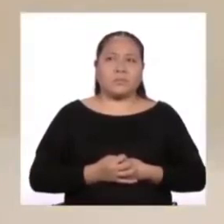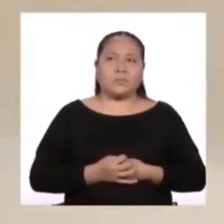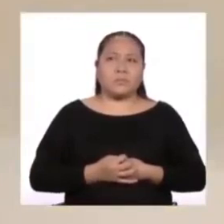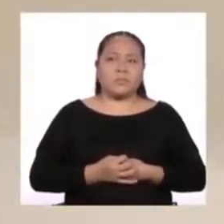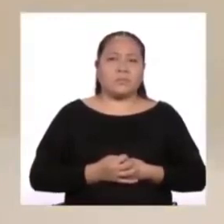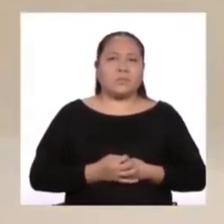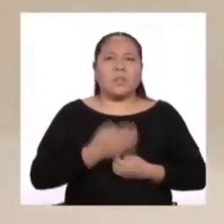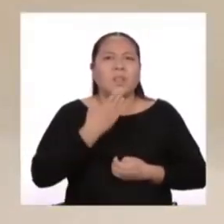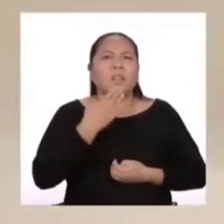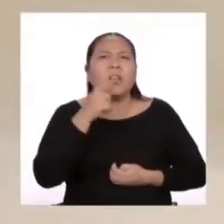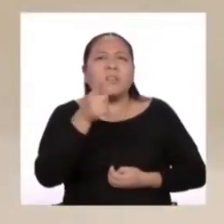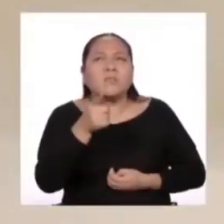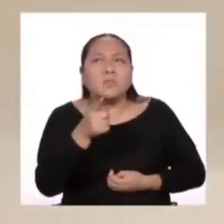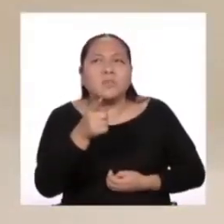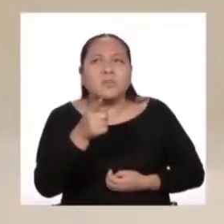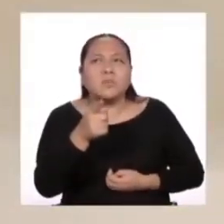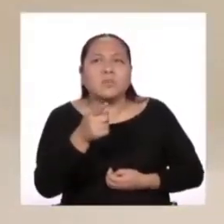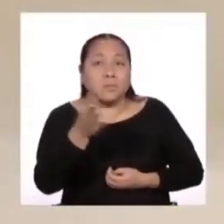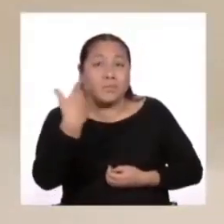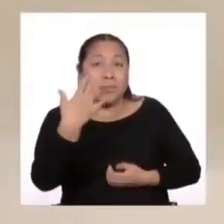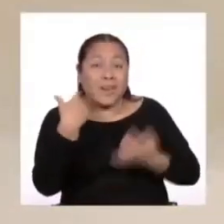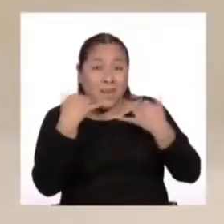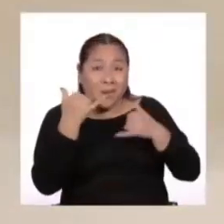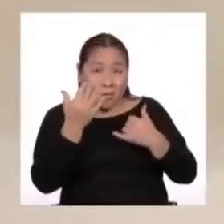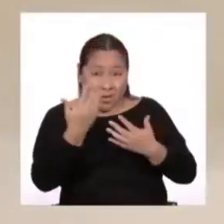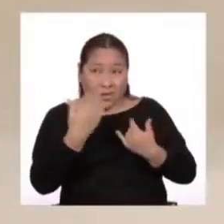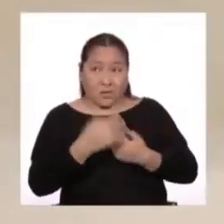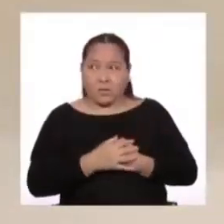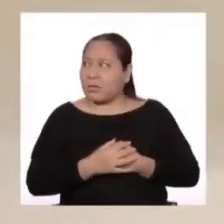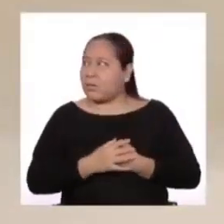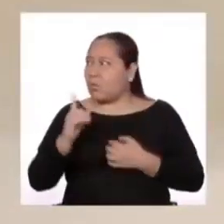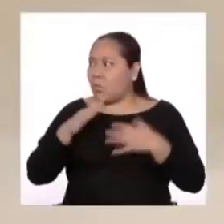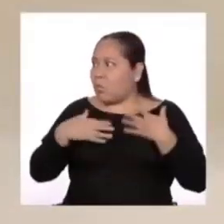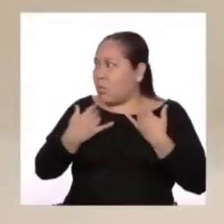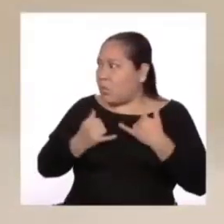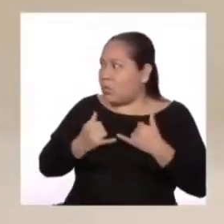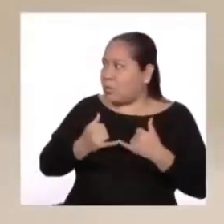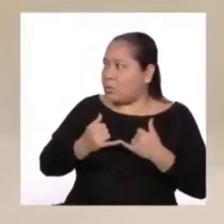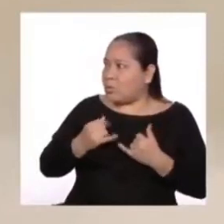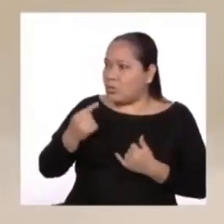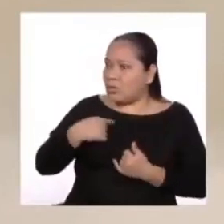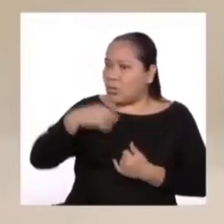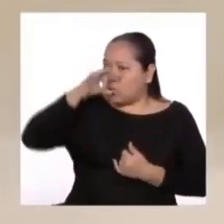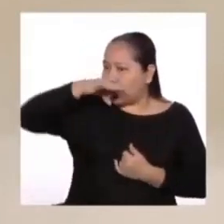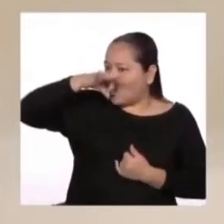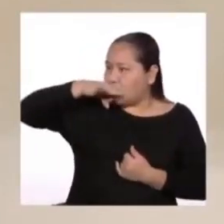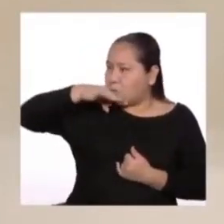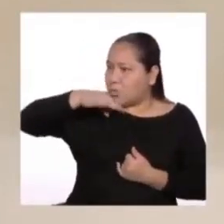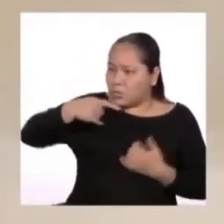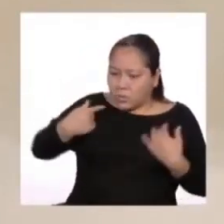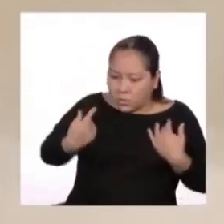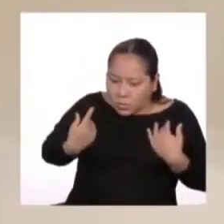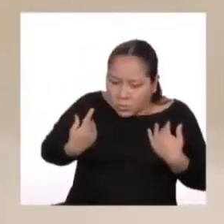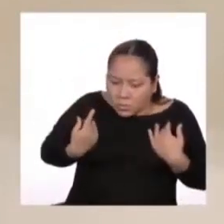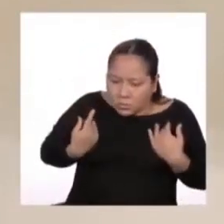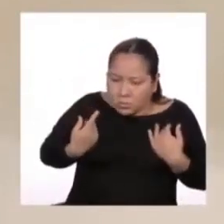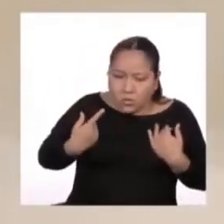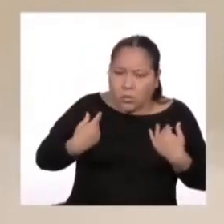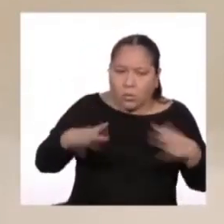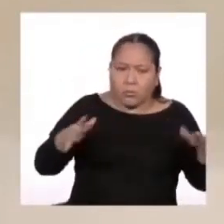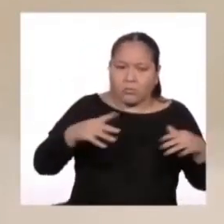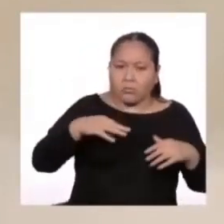¿Quién eres tú? Ven a jugar conmigo. No puedo jugar. Soy un zor y no estoy domesticado. Ah,